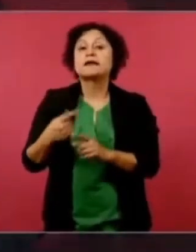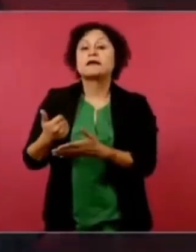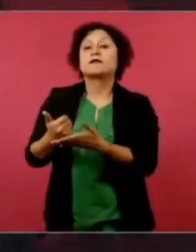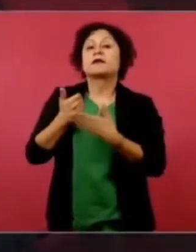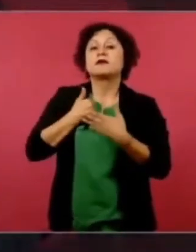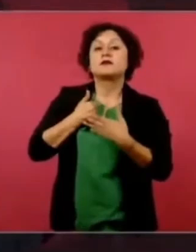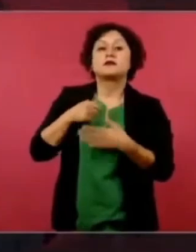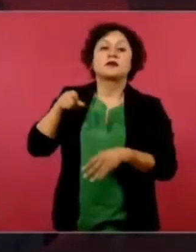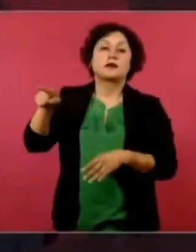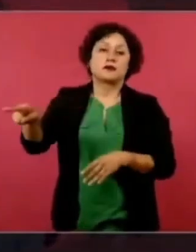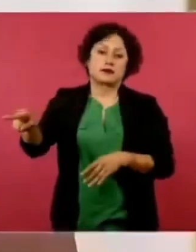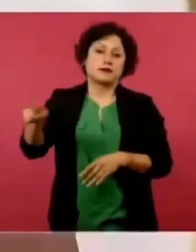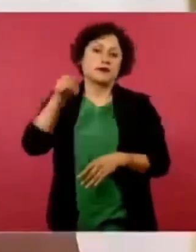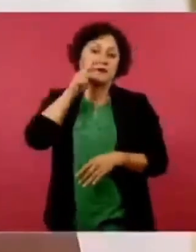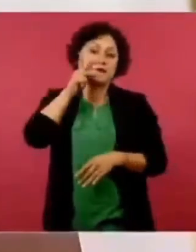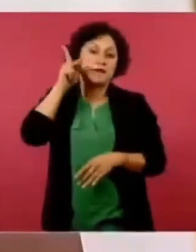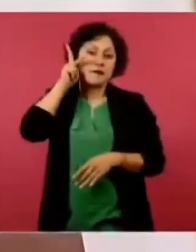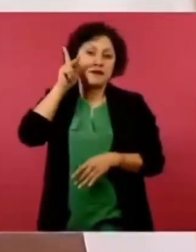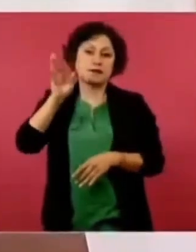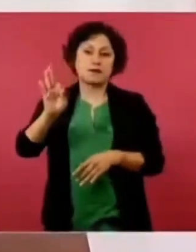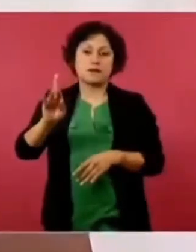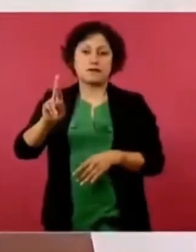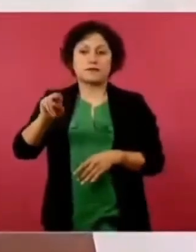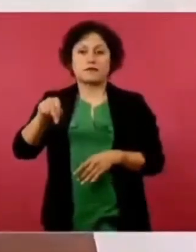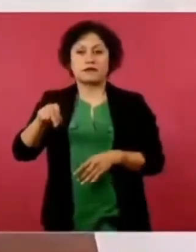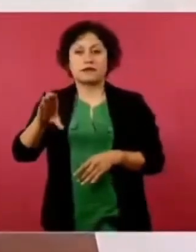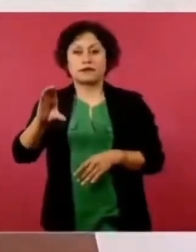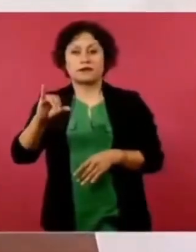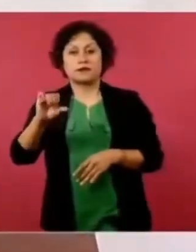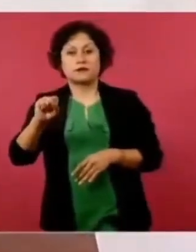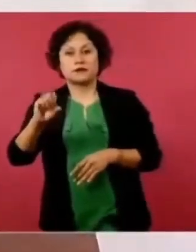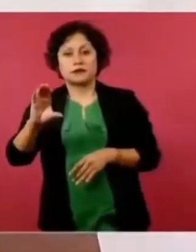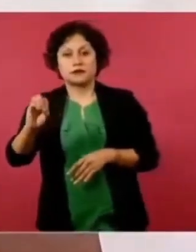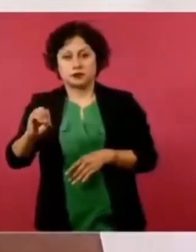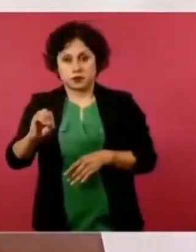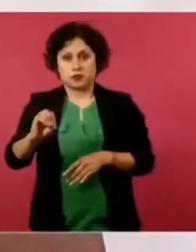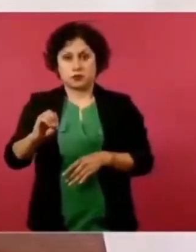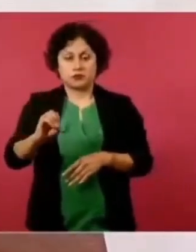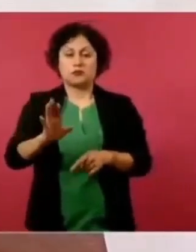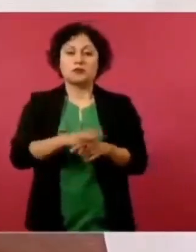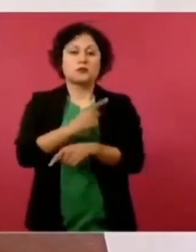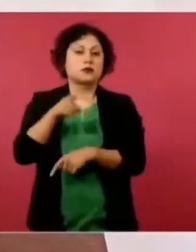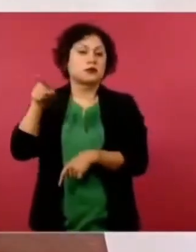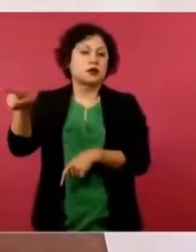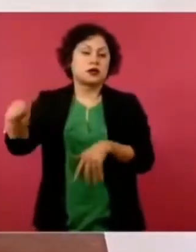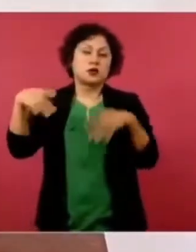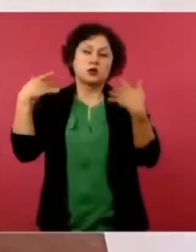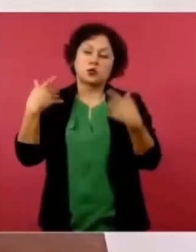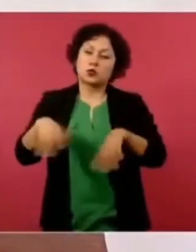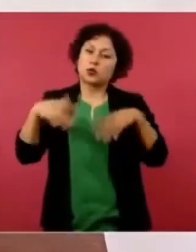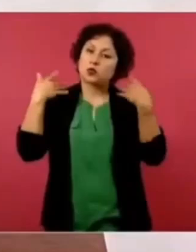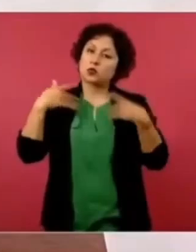porque es de los papás más consecuentes que ha habido, si no